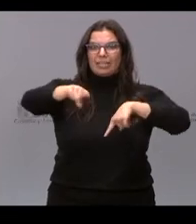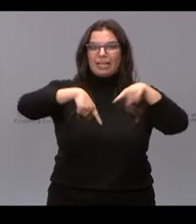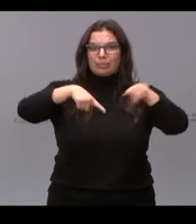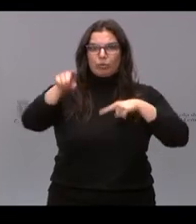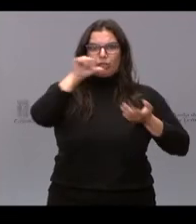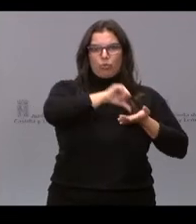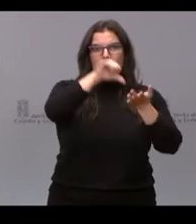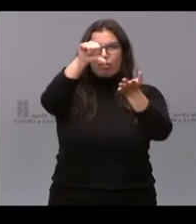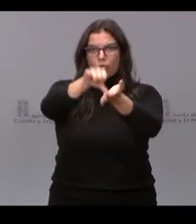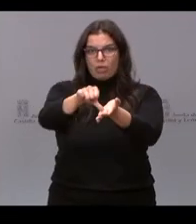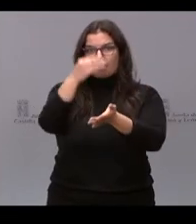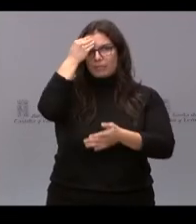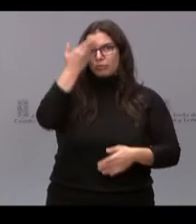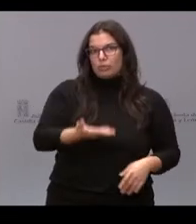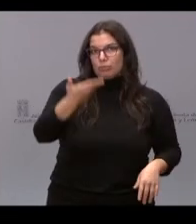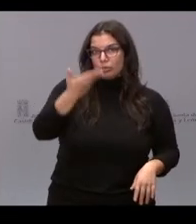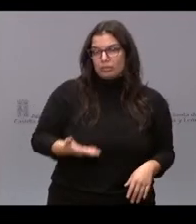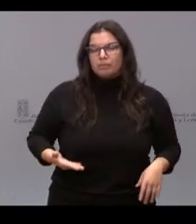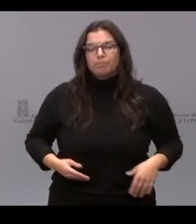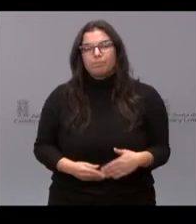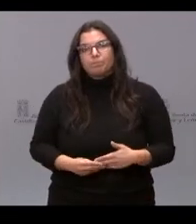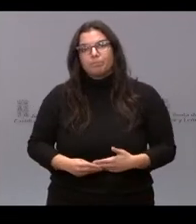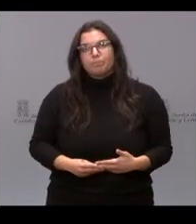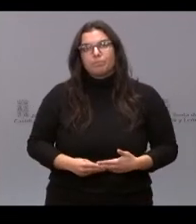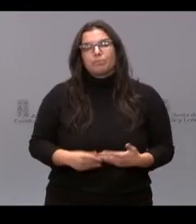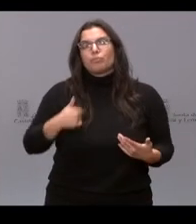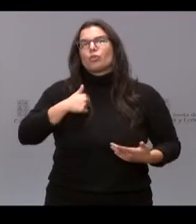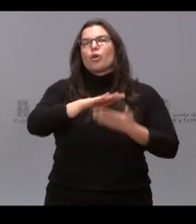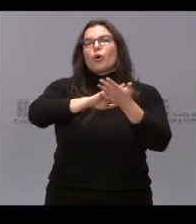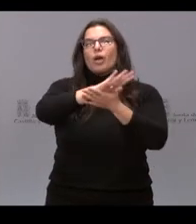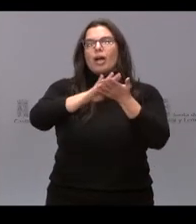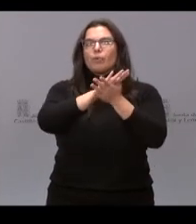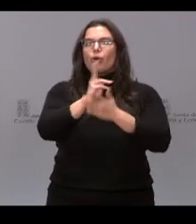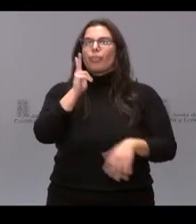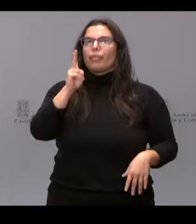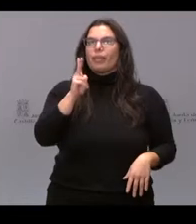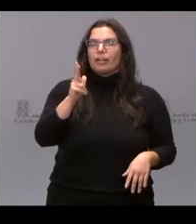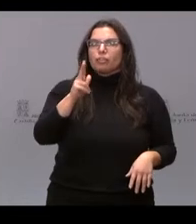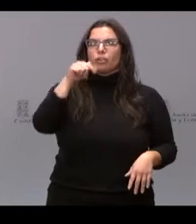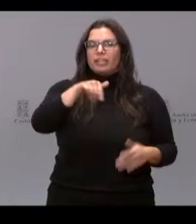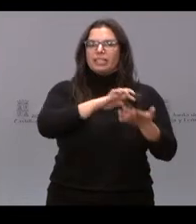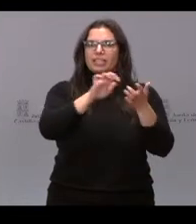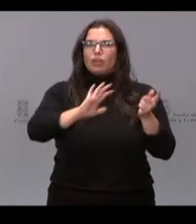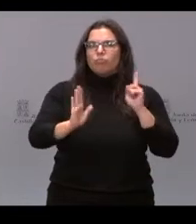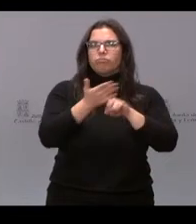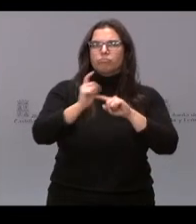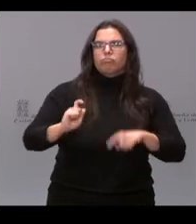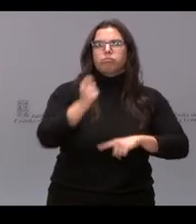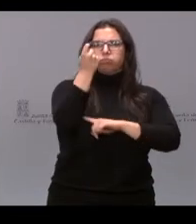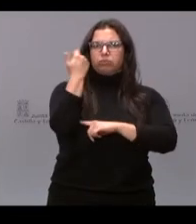importante. Entonces, yo os estoy hablando de los derechos que tenemos en Castilla y León como